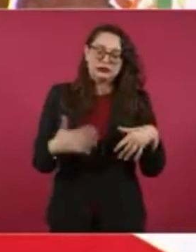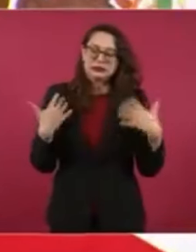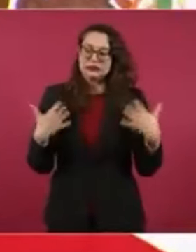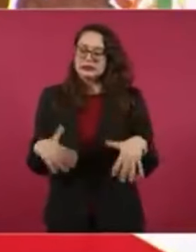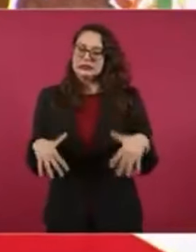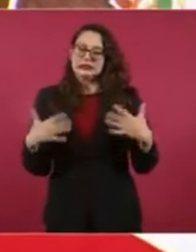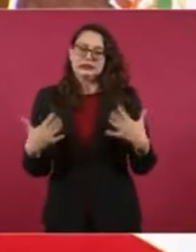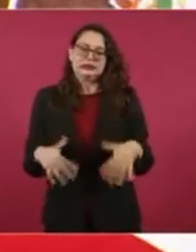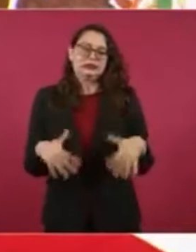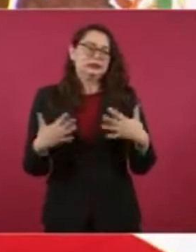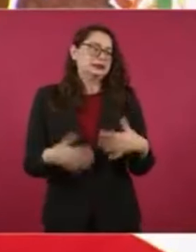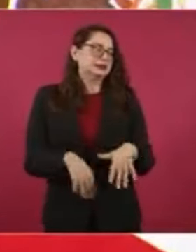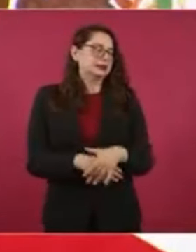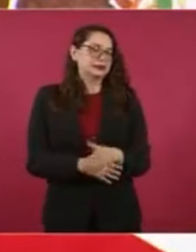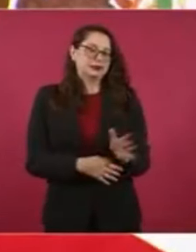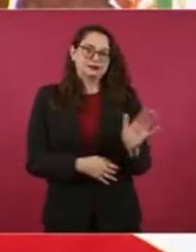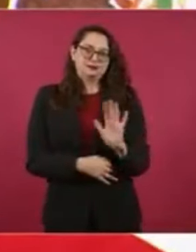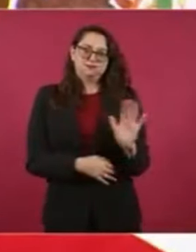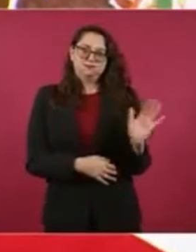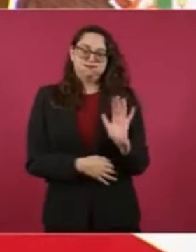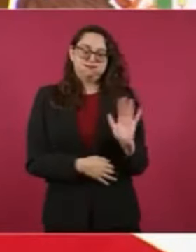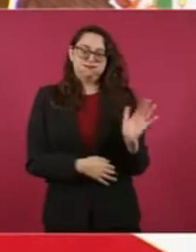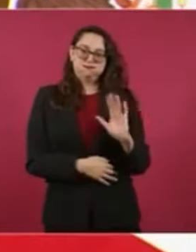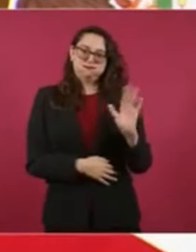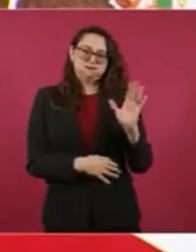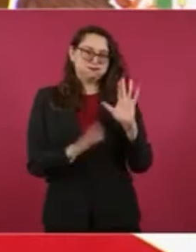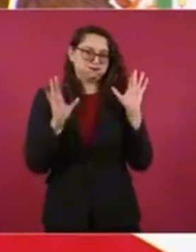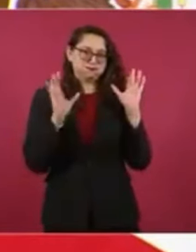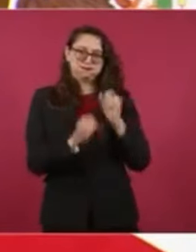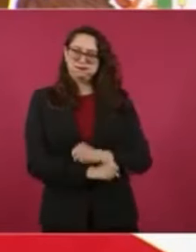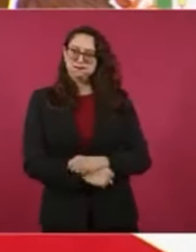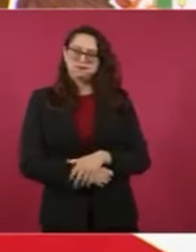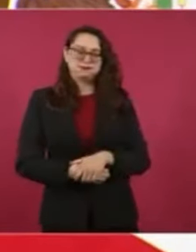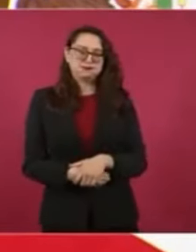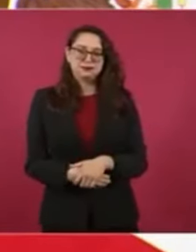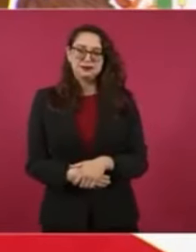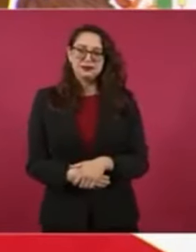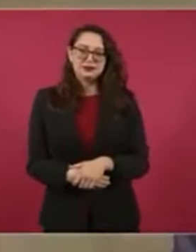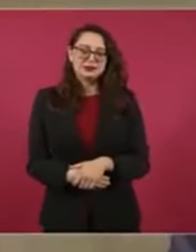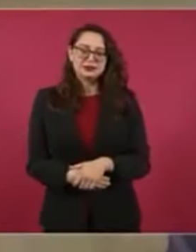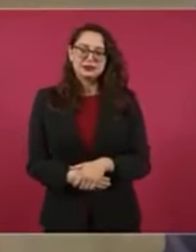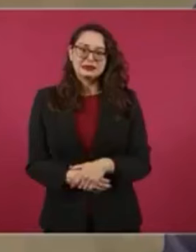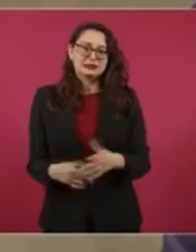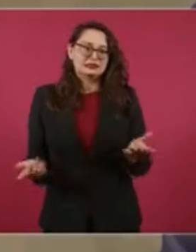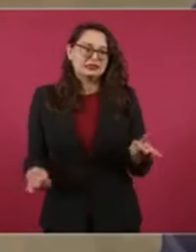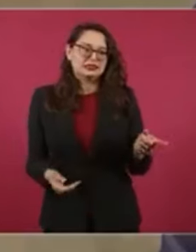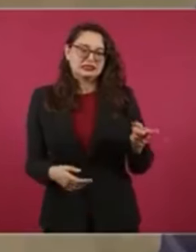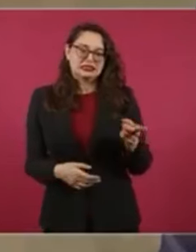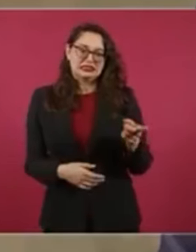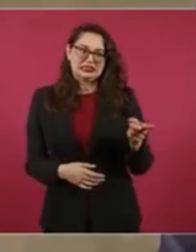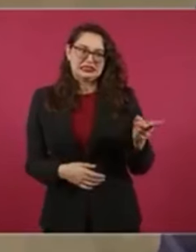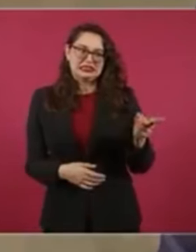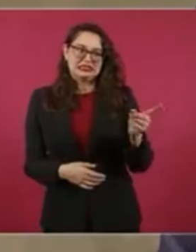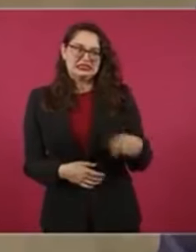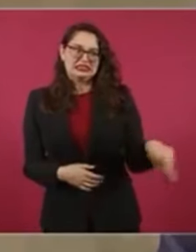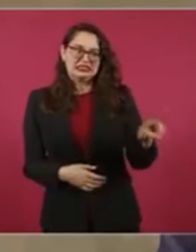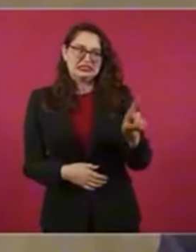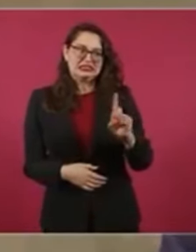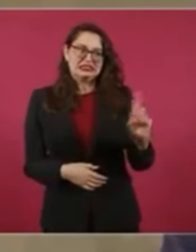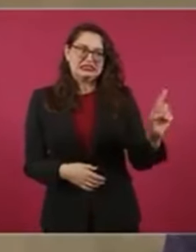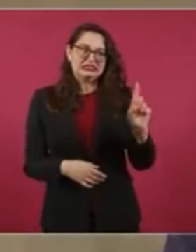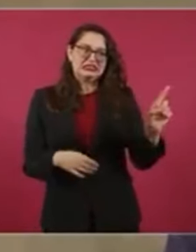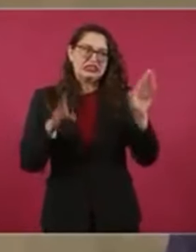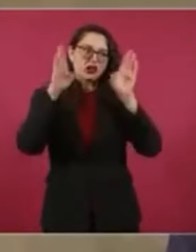No, de manera hipócrita, como son, porque esa es la doctrina del